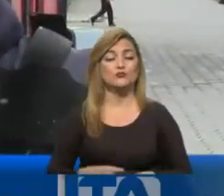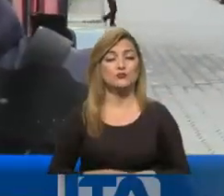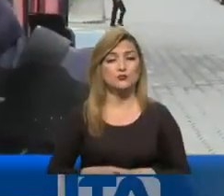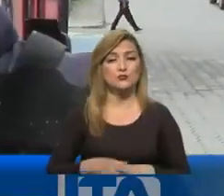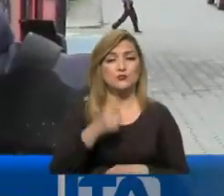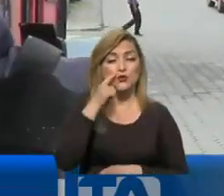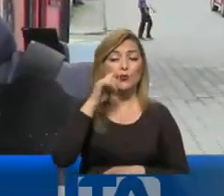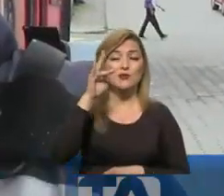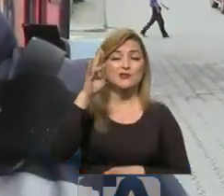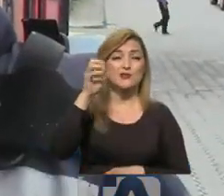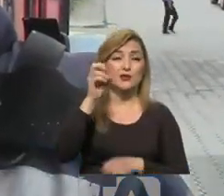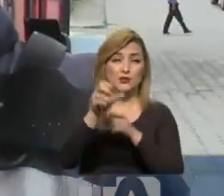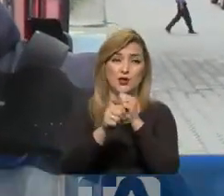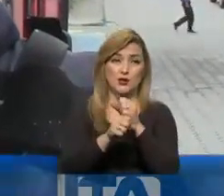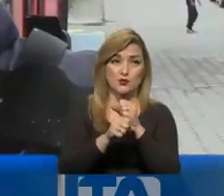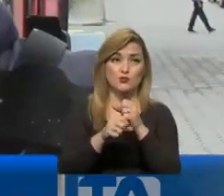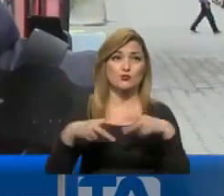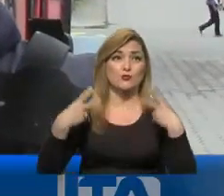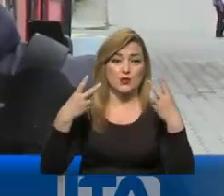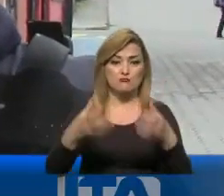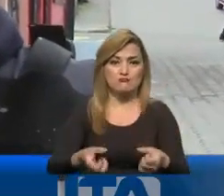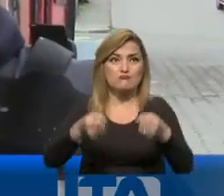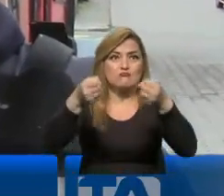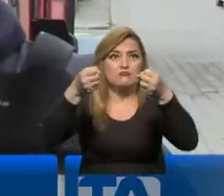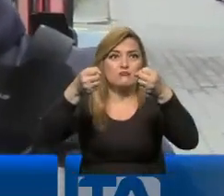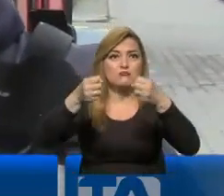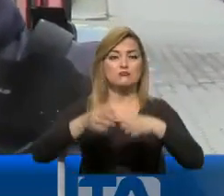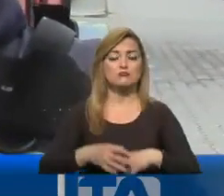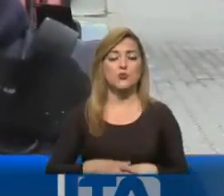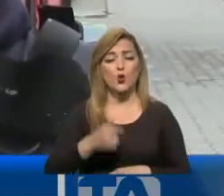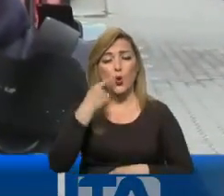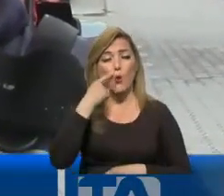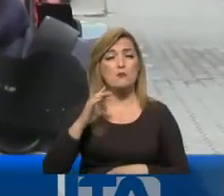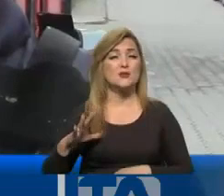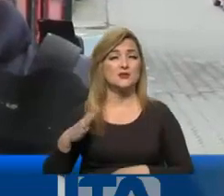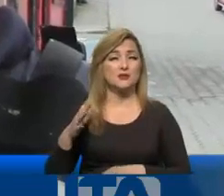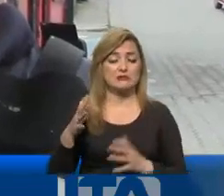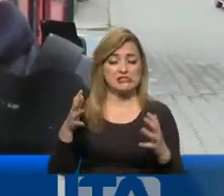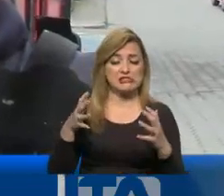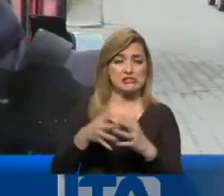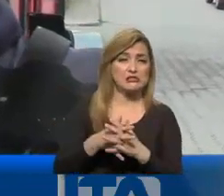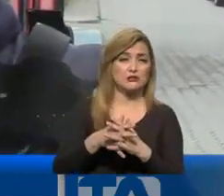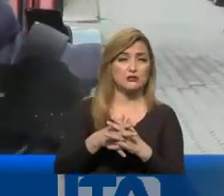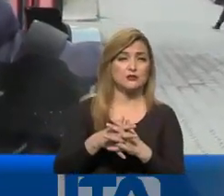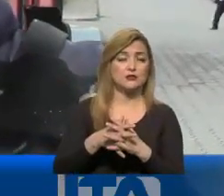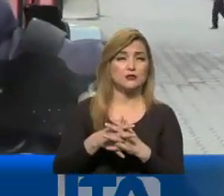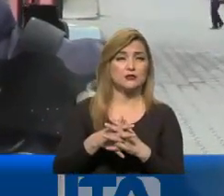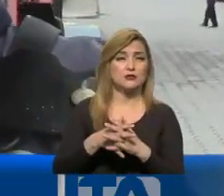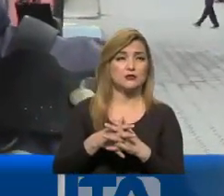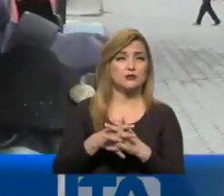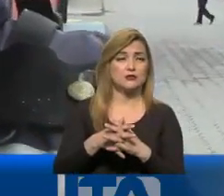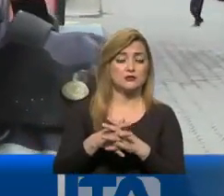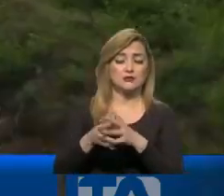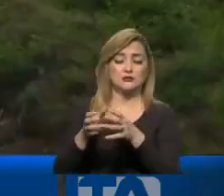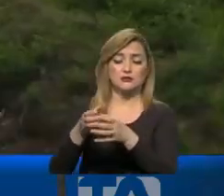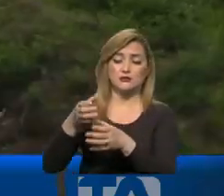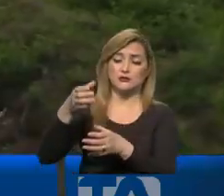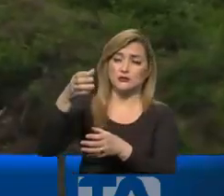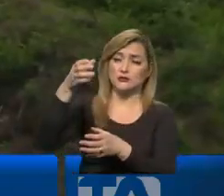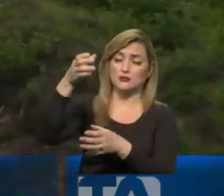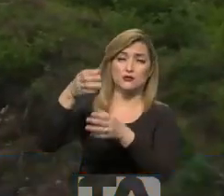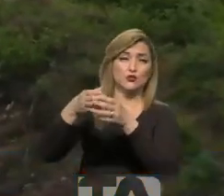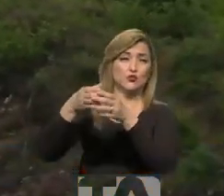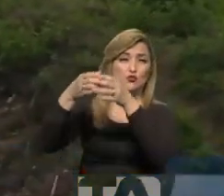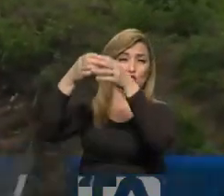70 años que le avanzamos a sacar con vida y otro señor que estaba atrapado con una columna de